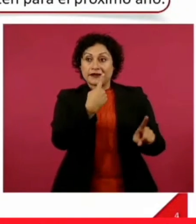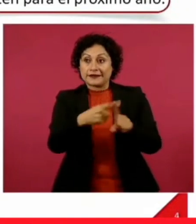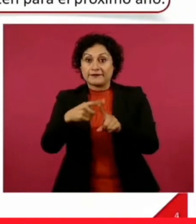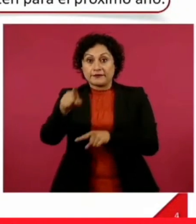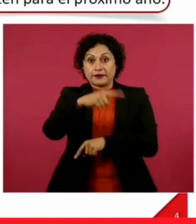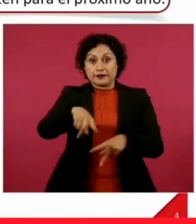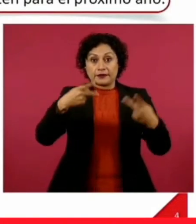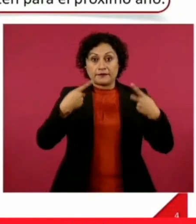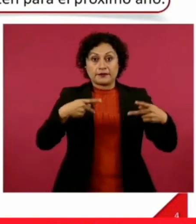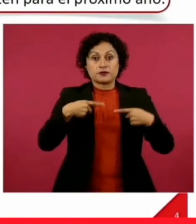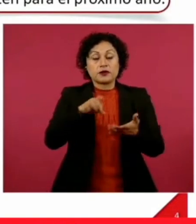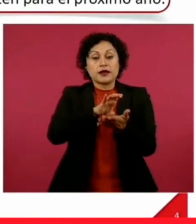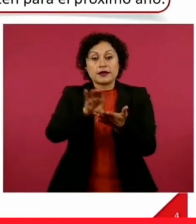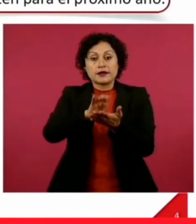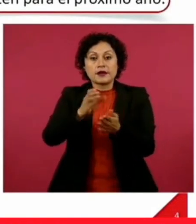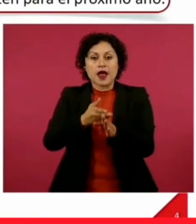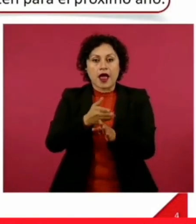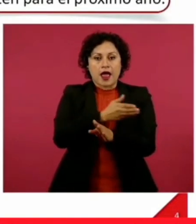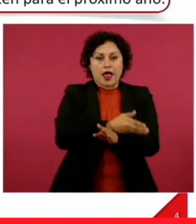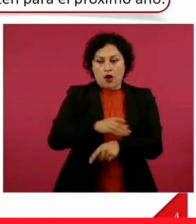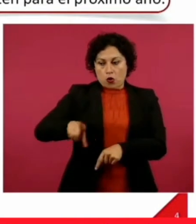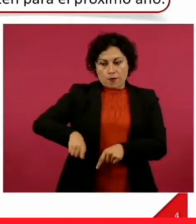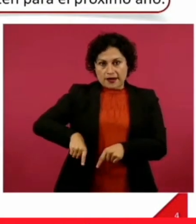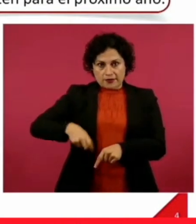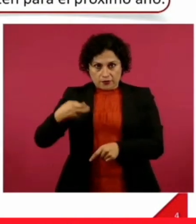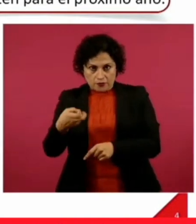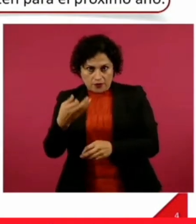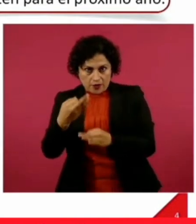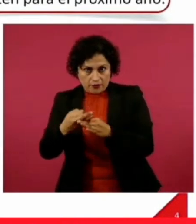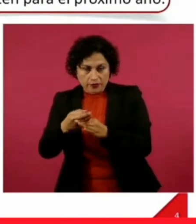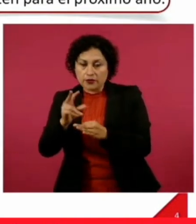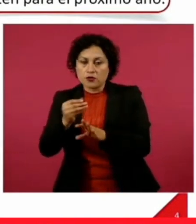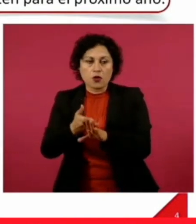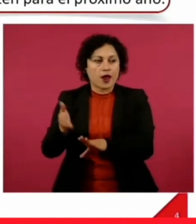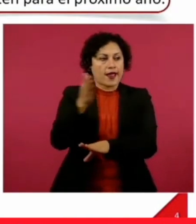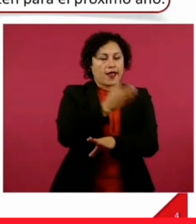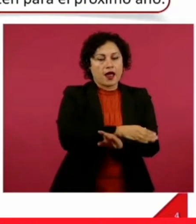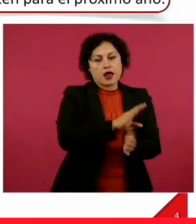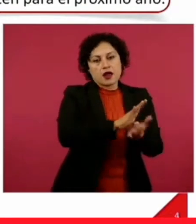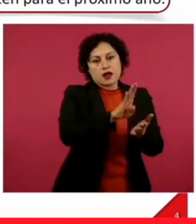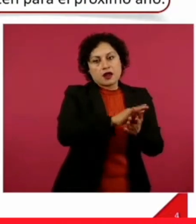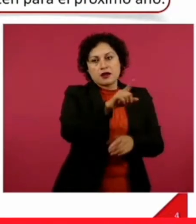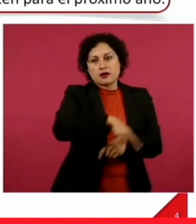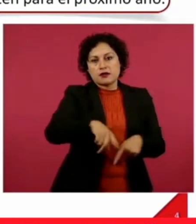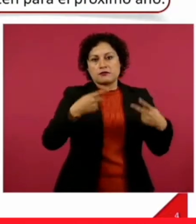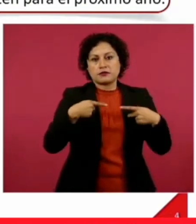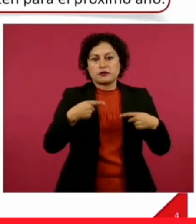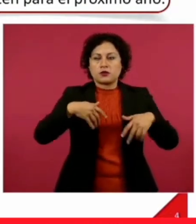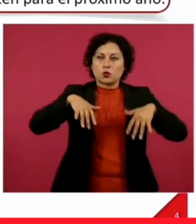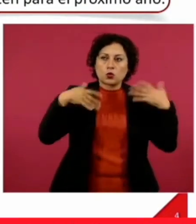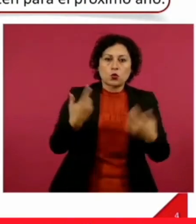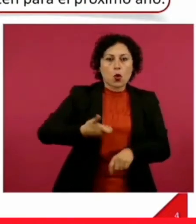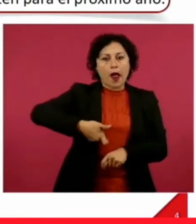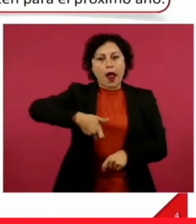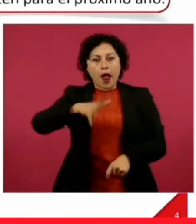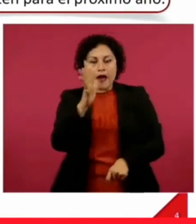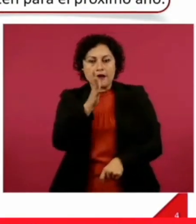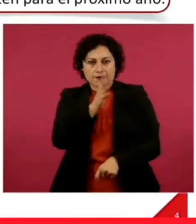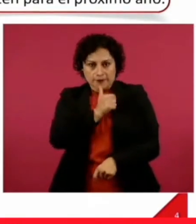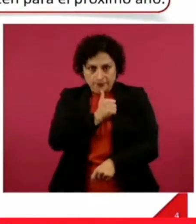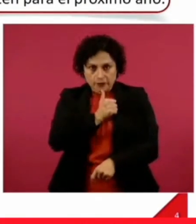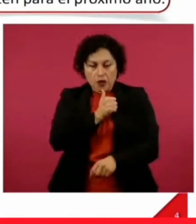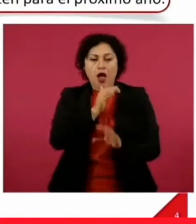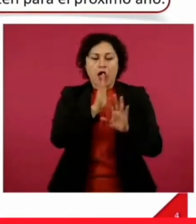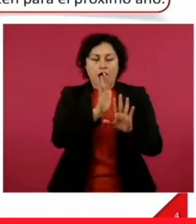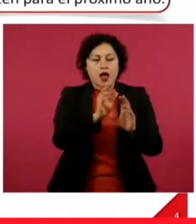que se otorgaron antes de esta administración, que eran impagables y que era una queja constante de los trabajadores, se han hecho distintos programas para